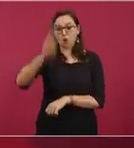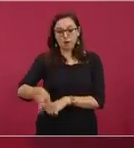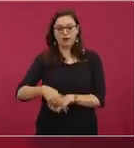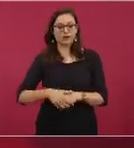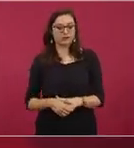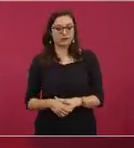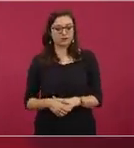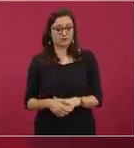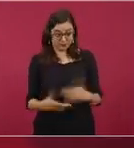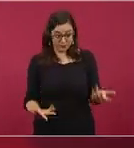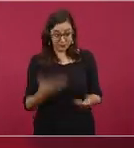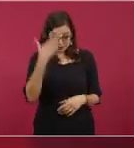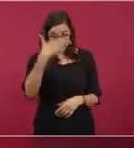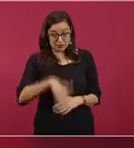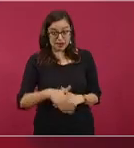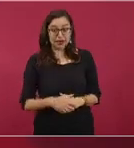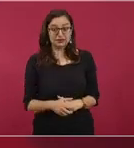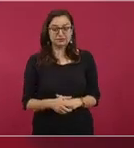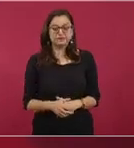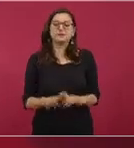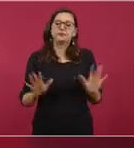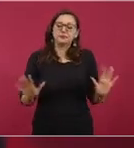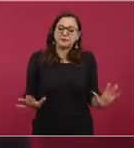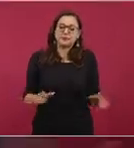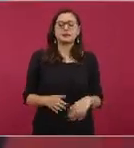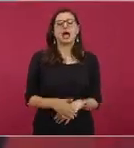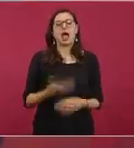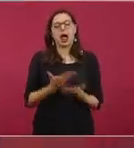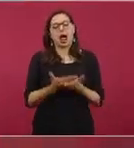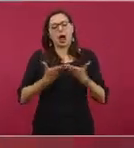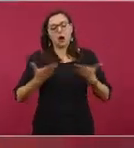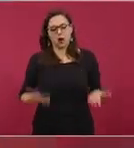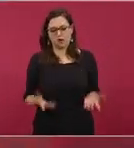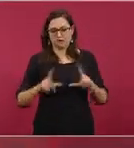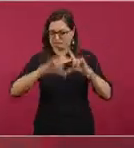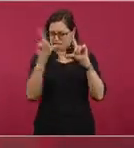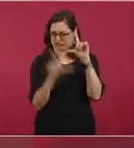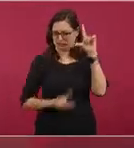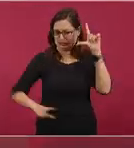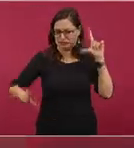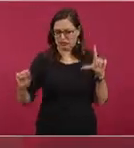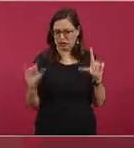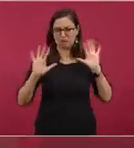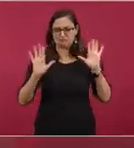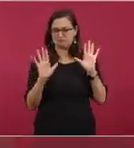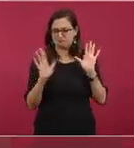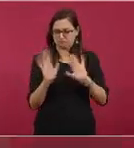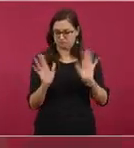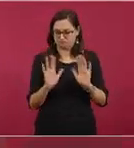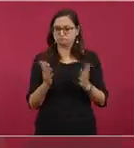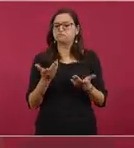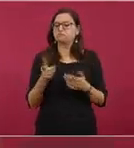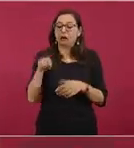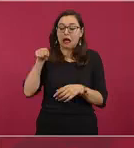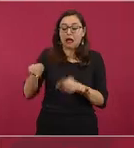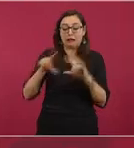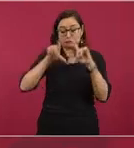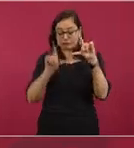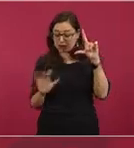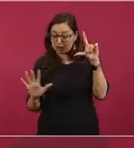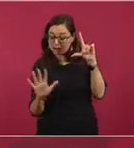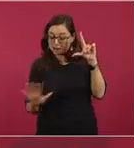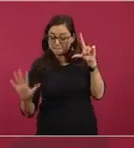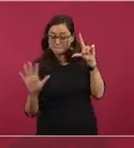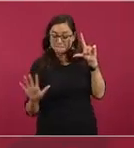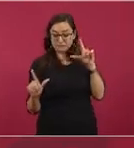allá, de la península. Ya no hablemos de los hoteles que se construyeron